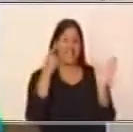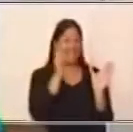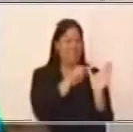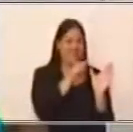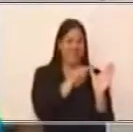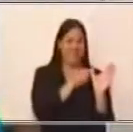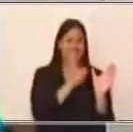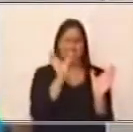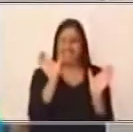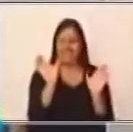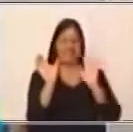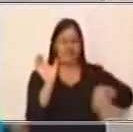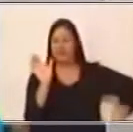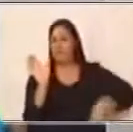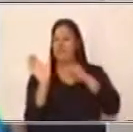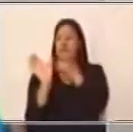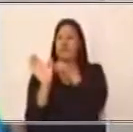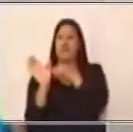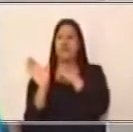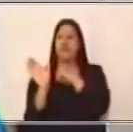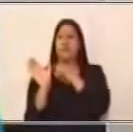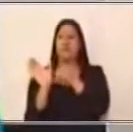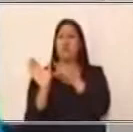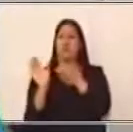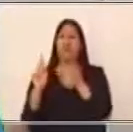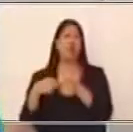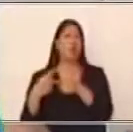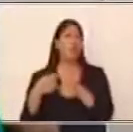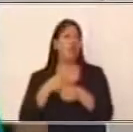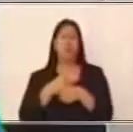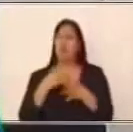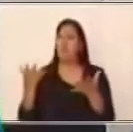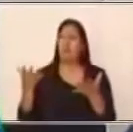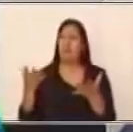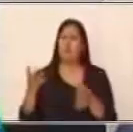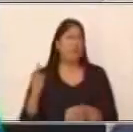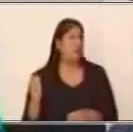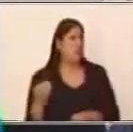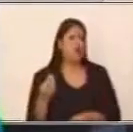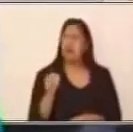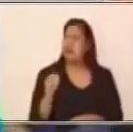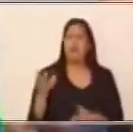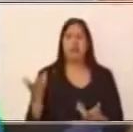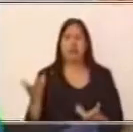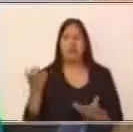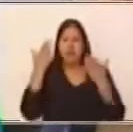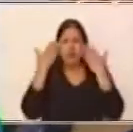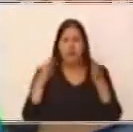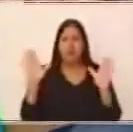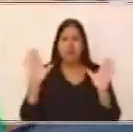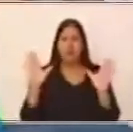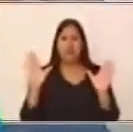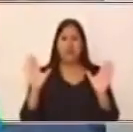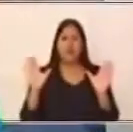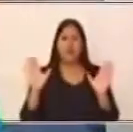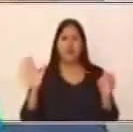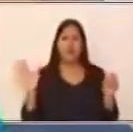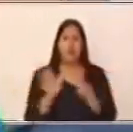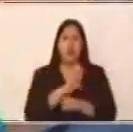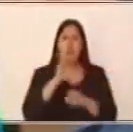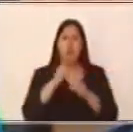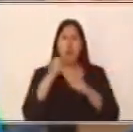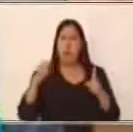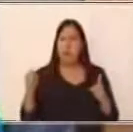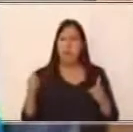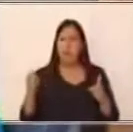proposición 2, dice, ¿cuándo quiere? ¿Sí? Pero, ¿cuándo quiere qué? No tenemos un contexto real de la oración